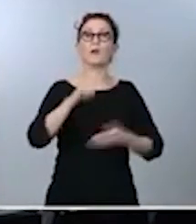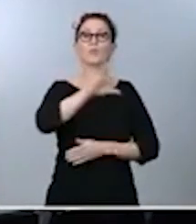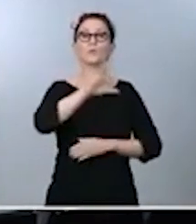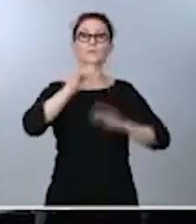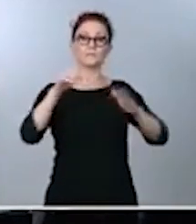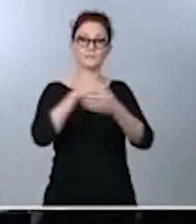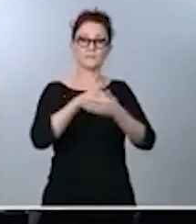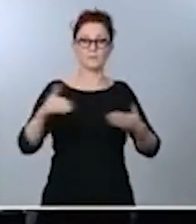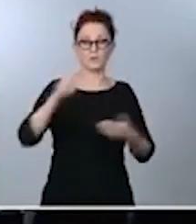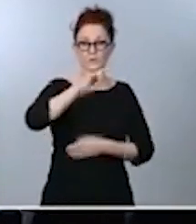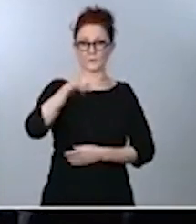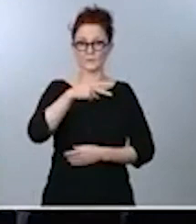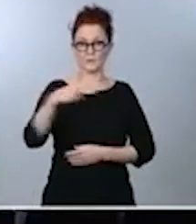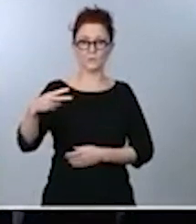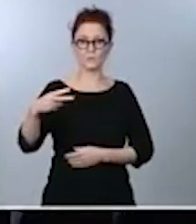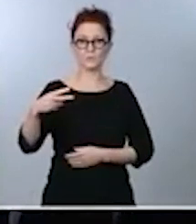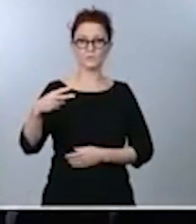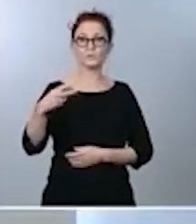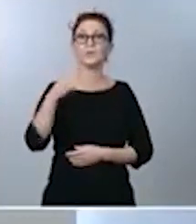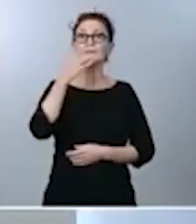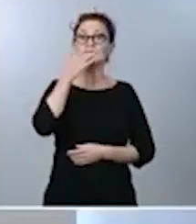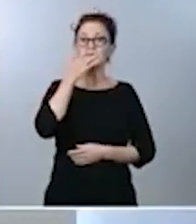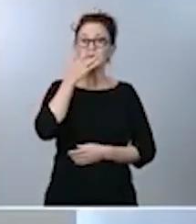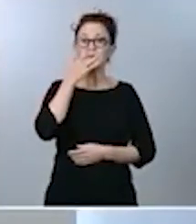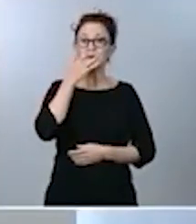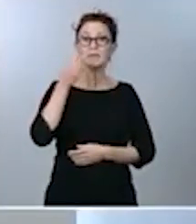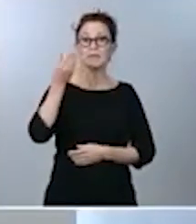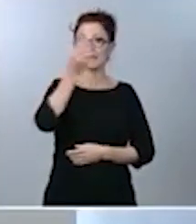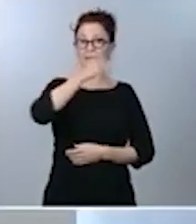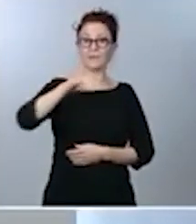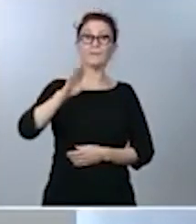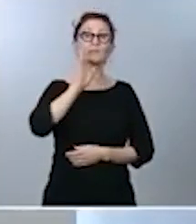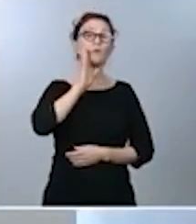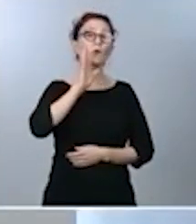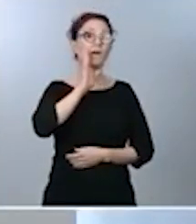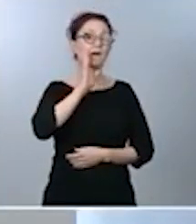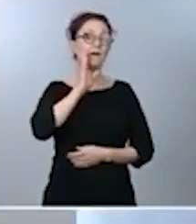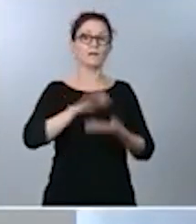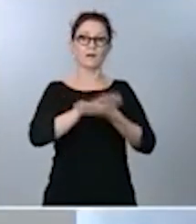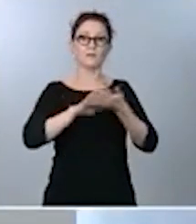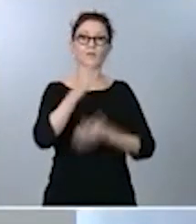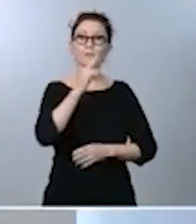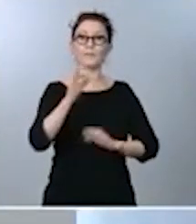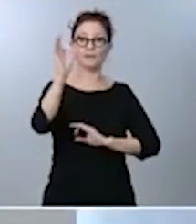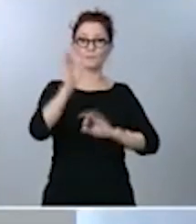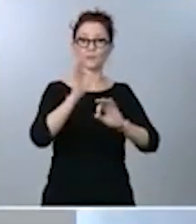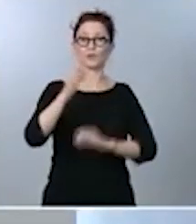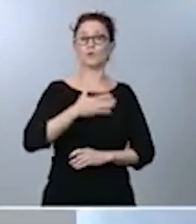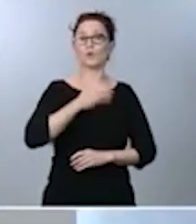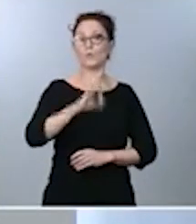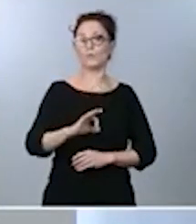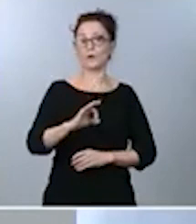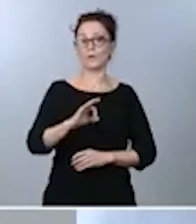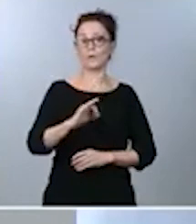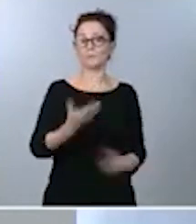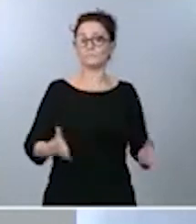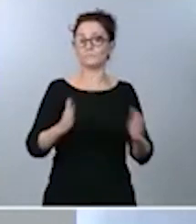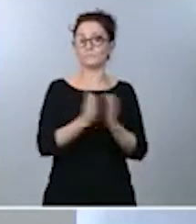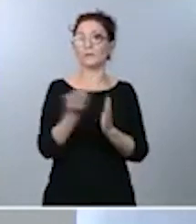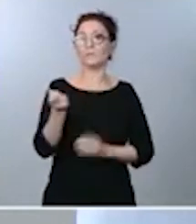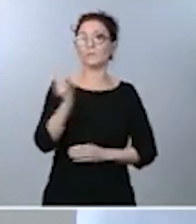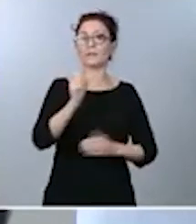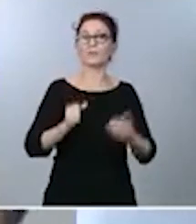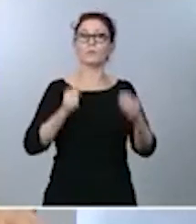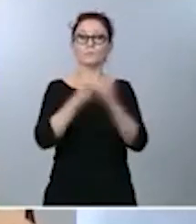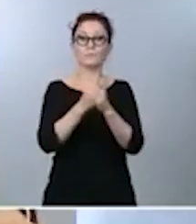euros que si hubiera este incremento que les he comentado de un 20% podría llegar a un precio máximo de